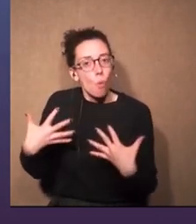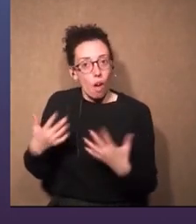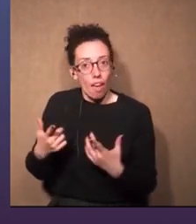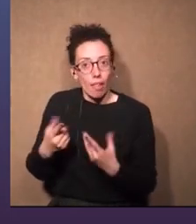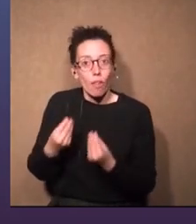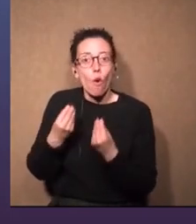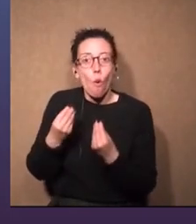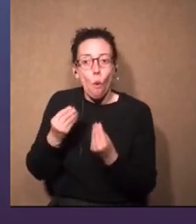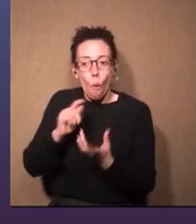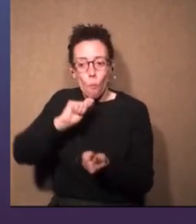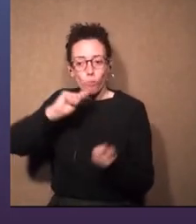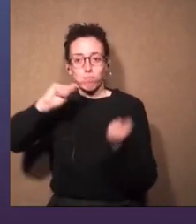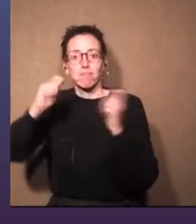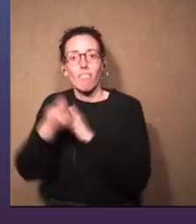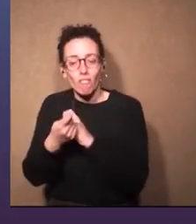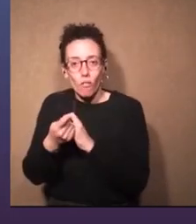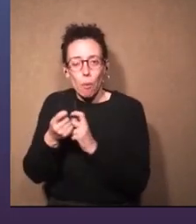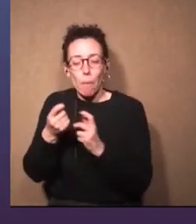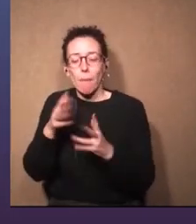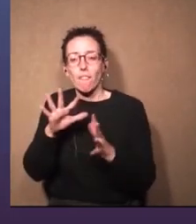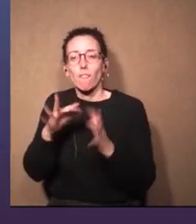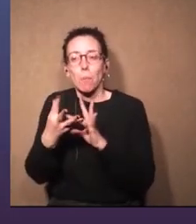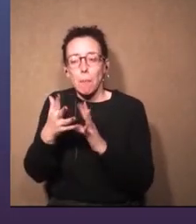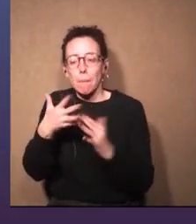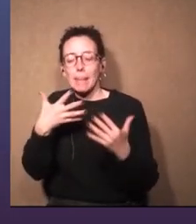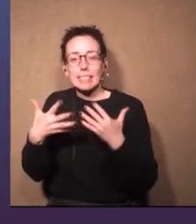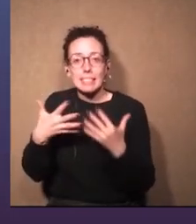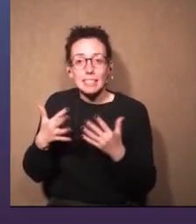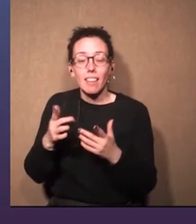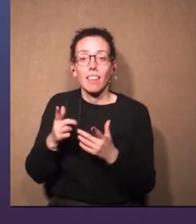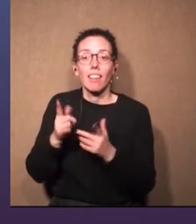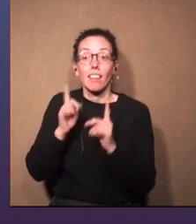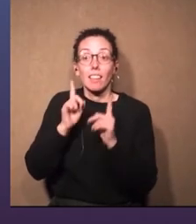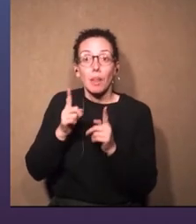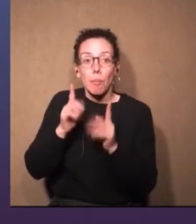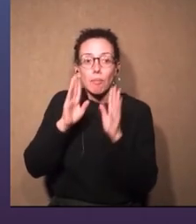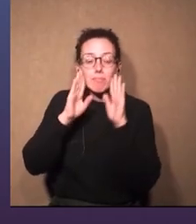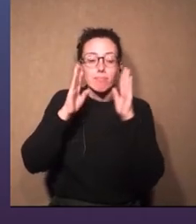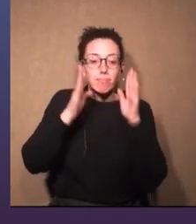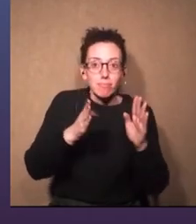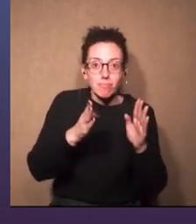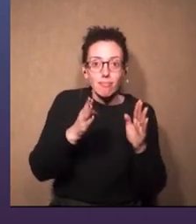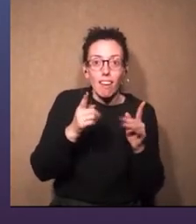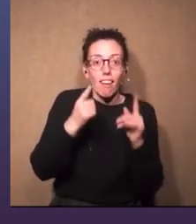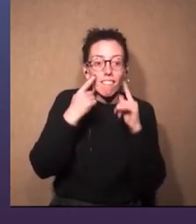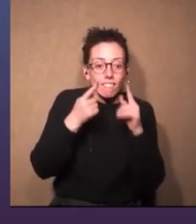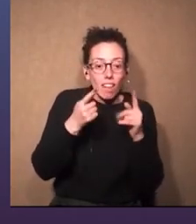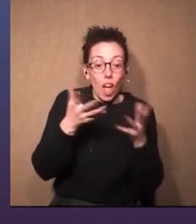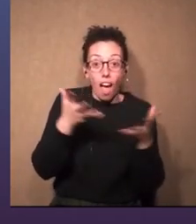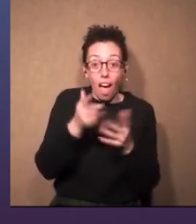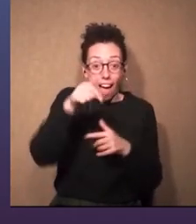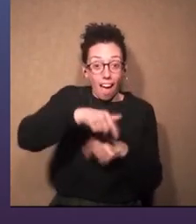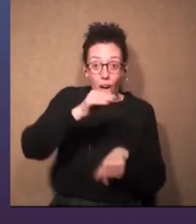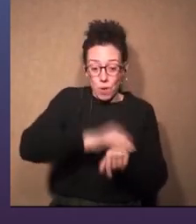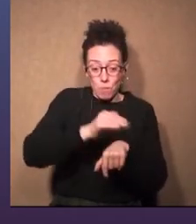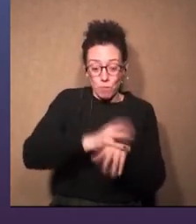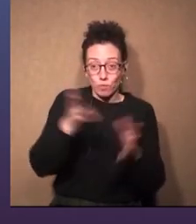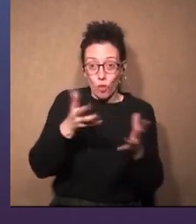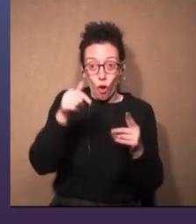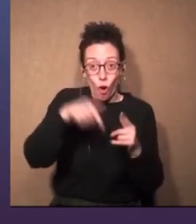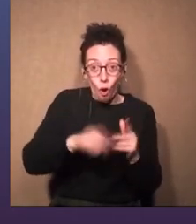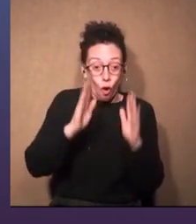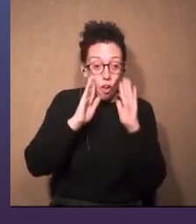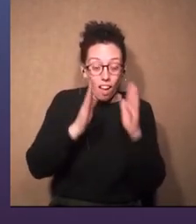posible de algún modo similar, a la vez atendiendo lo que está pasando hoy